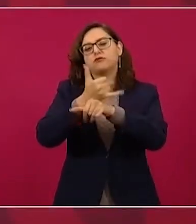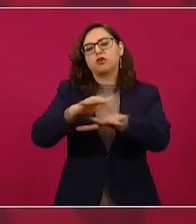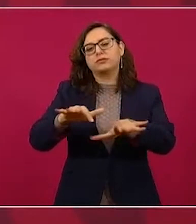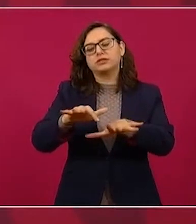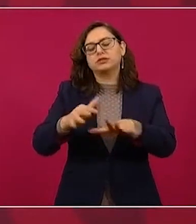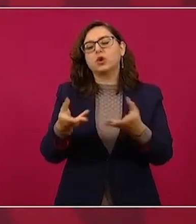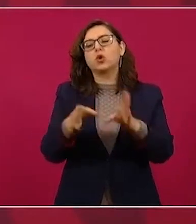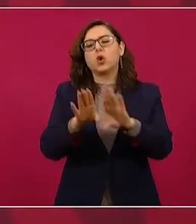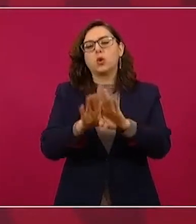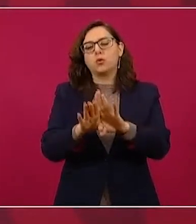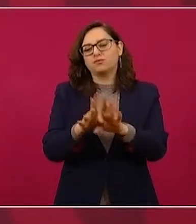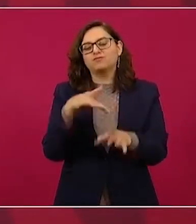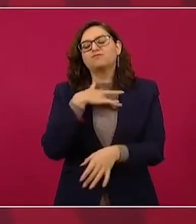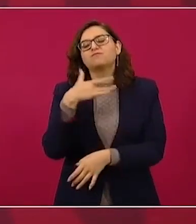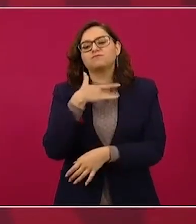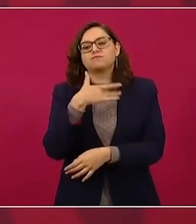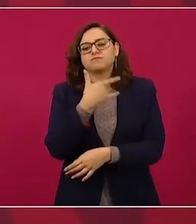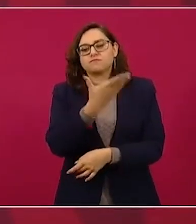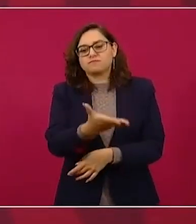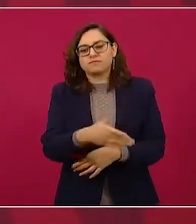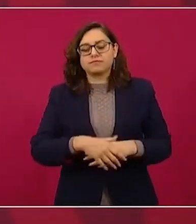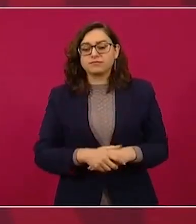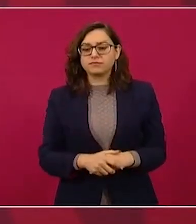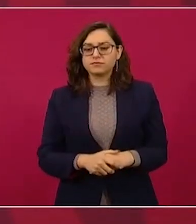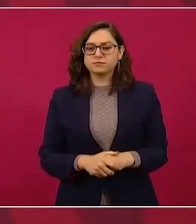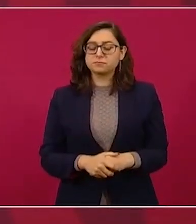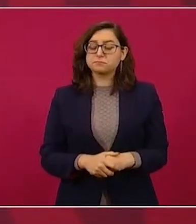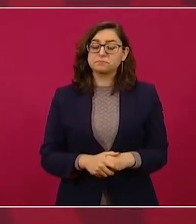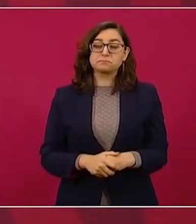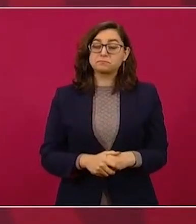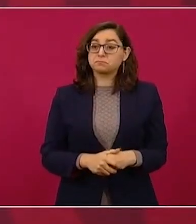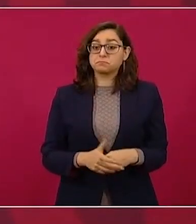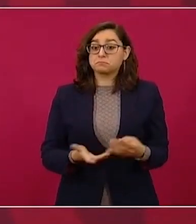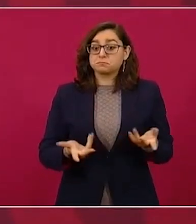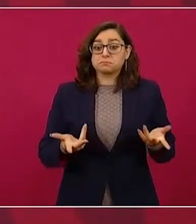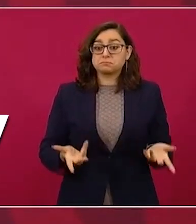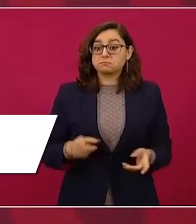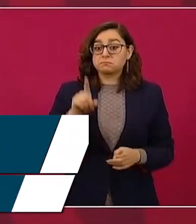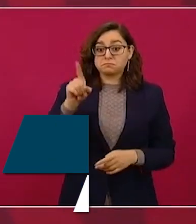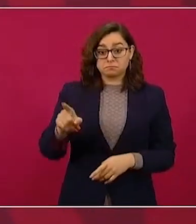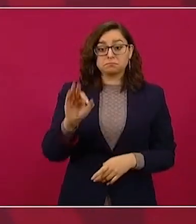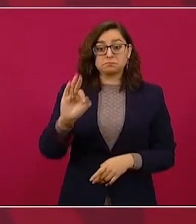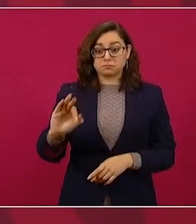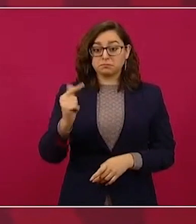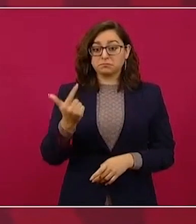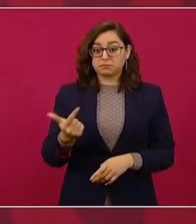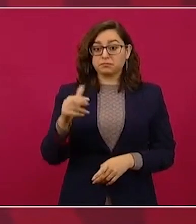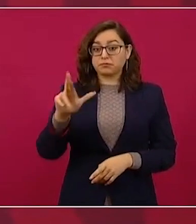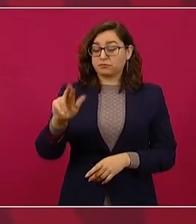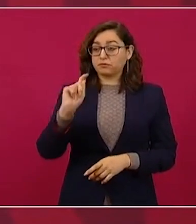Es un proceso que llevó a cabo la Fiscalía General de la República.